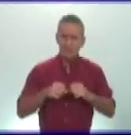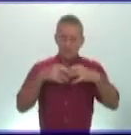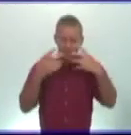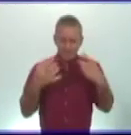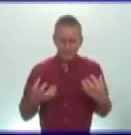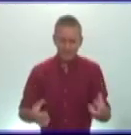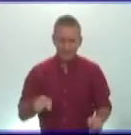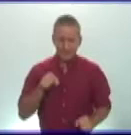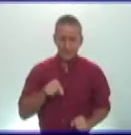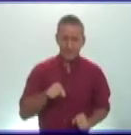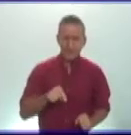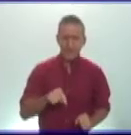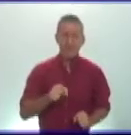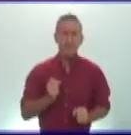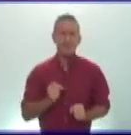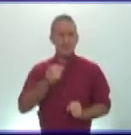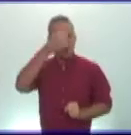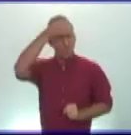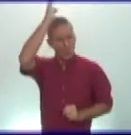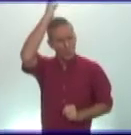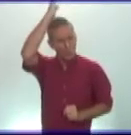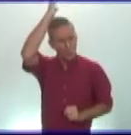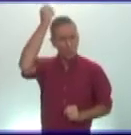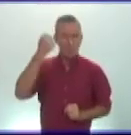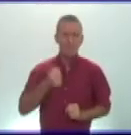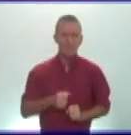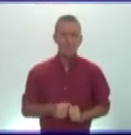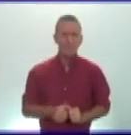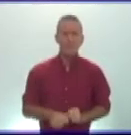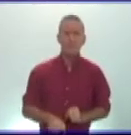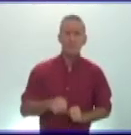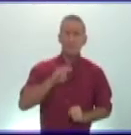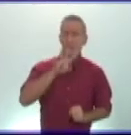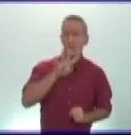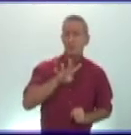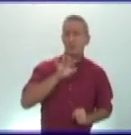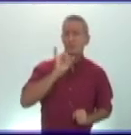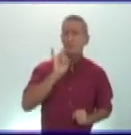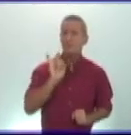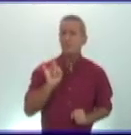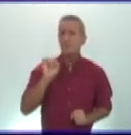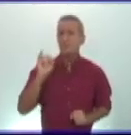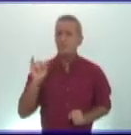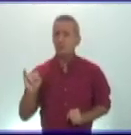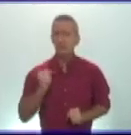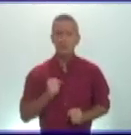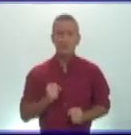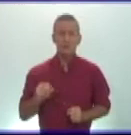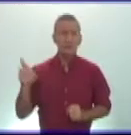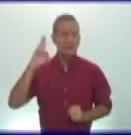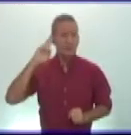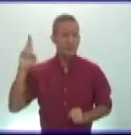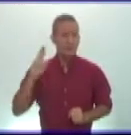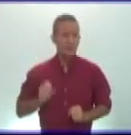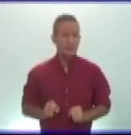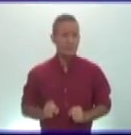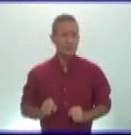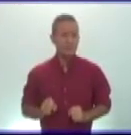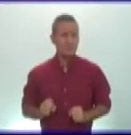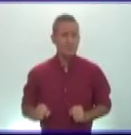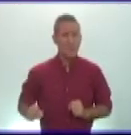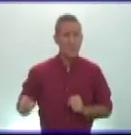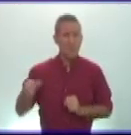imperio romano para el 1476 recordarán ustedes que el imperio romano del occidente pues también